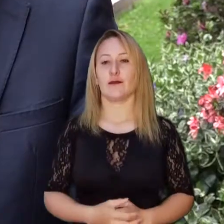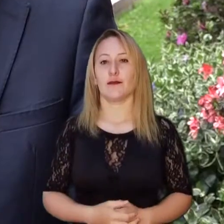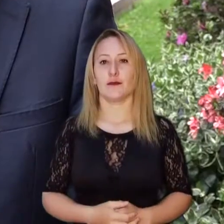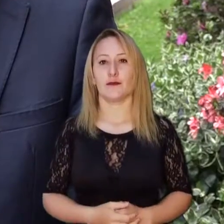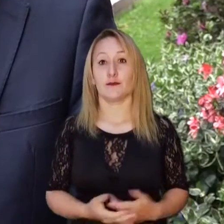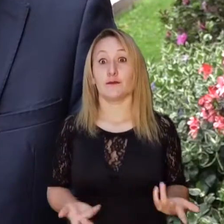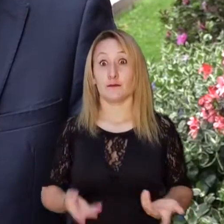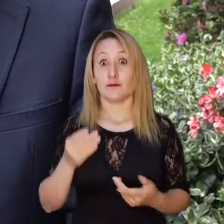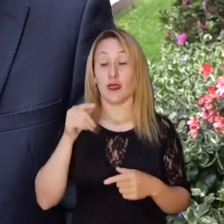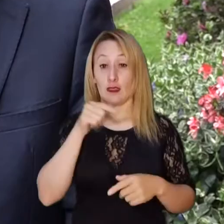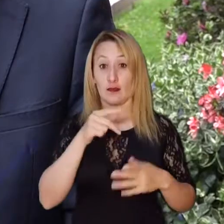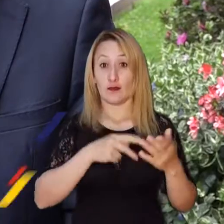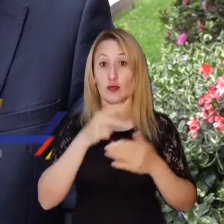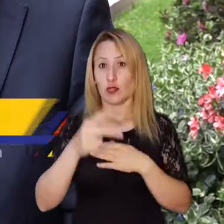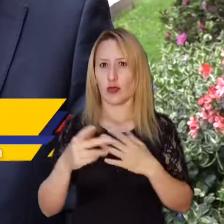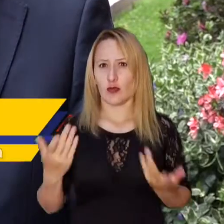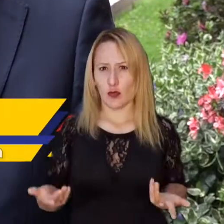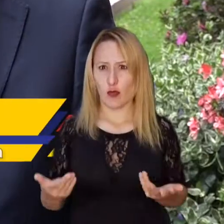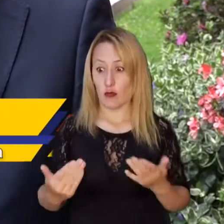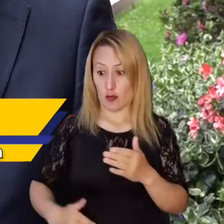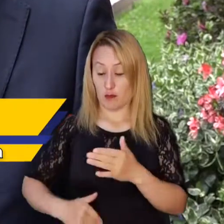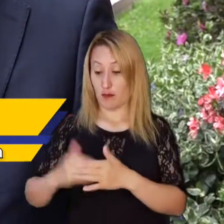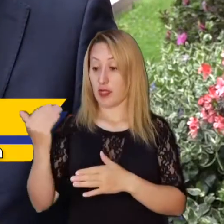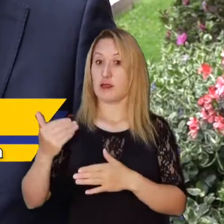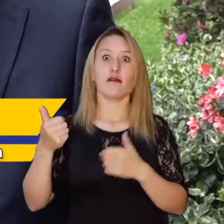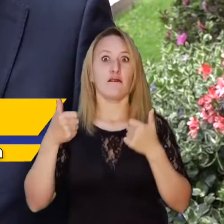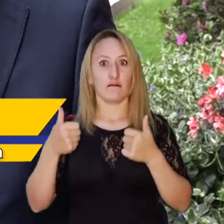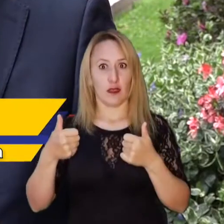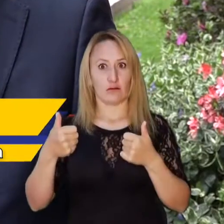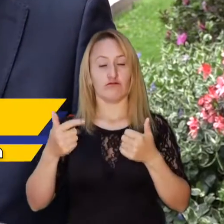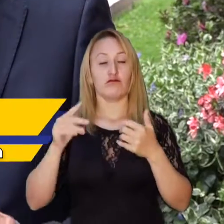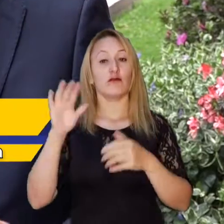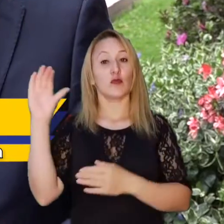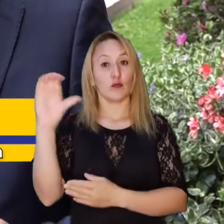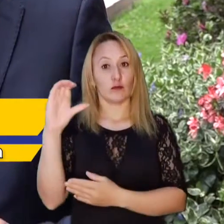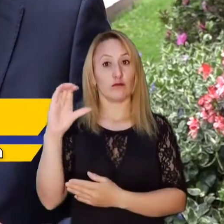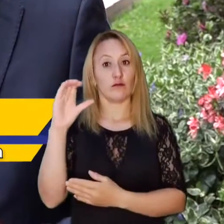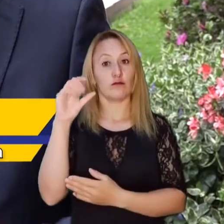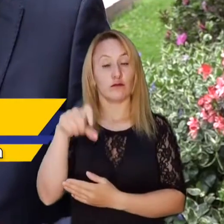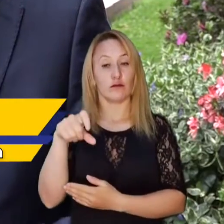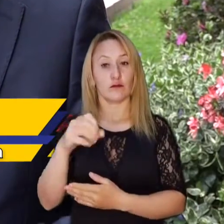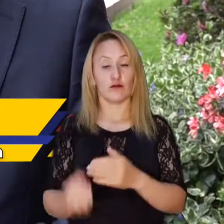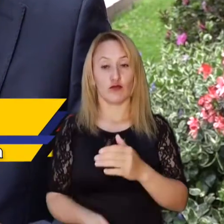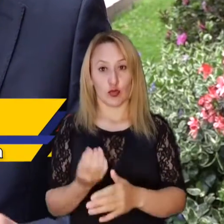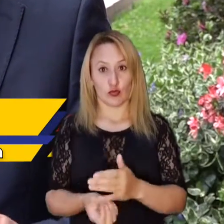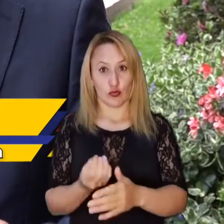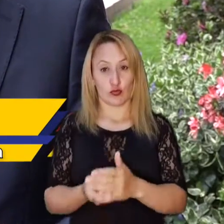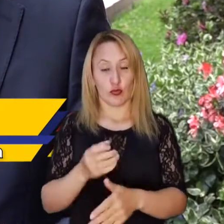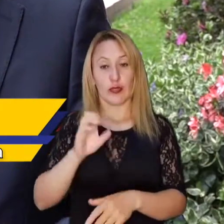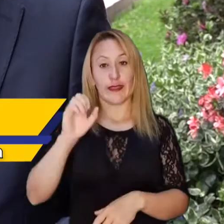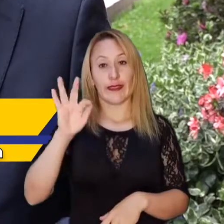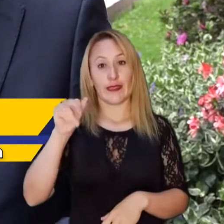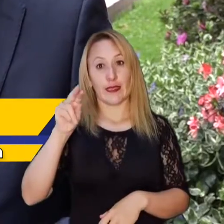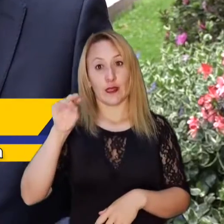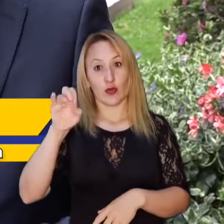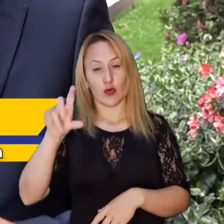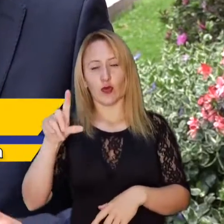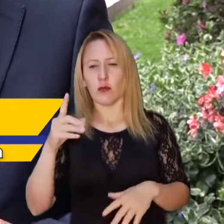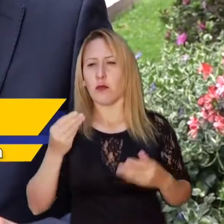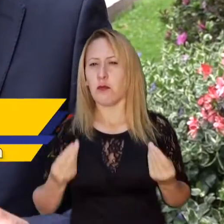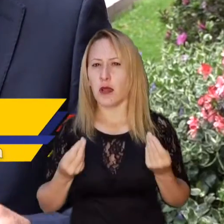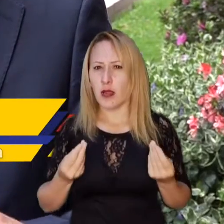El proyecto Bioenergi era un proyecto desde el comienzo bien concebido. El país necesitaba la producción de etanol